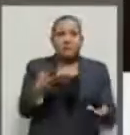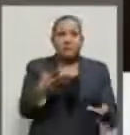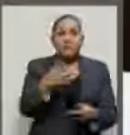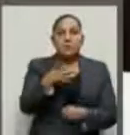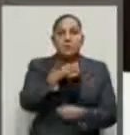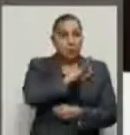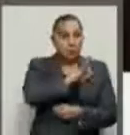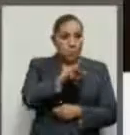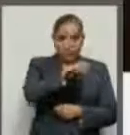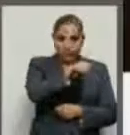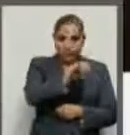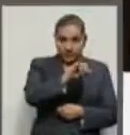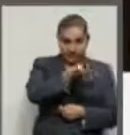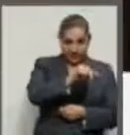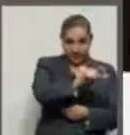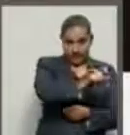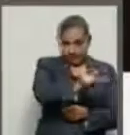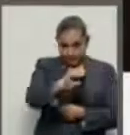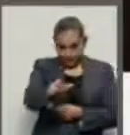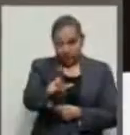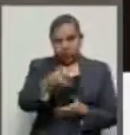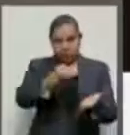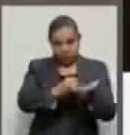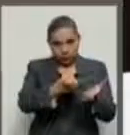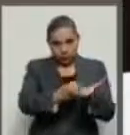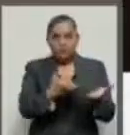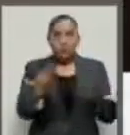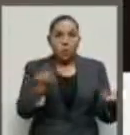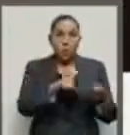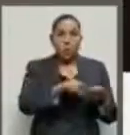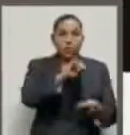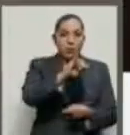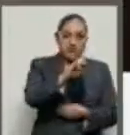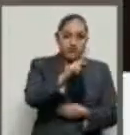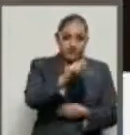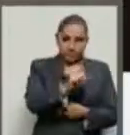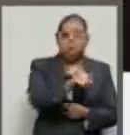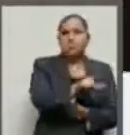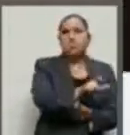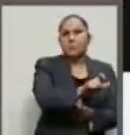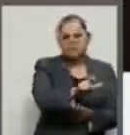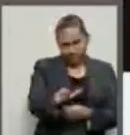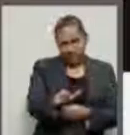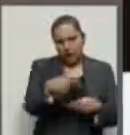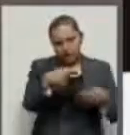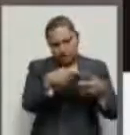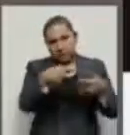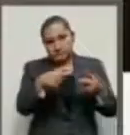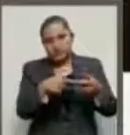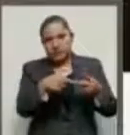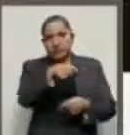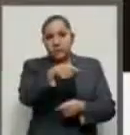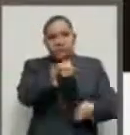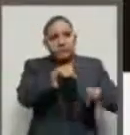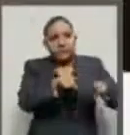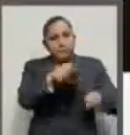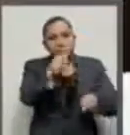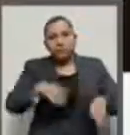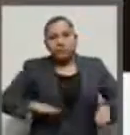al valor agregado y el impuesto especial sobre producción y servicios que en su caso corresponda,